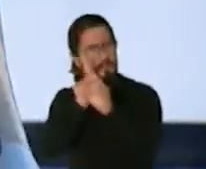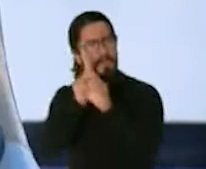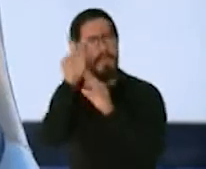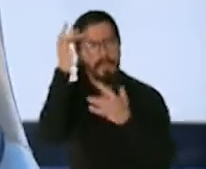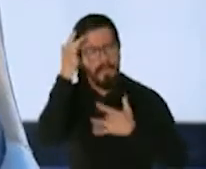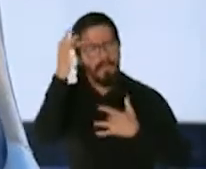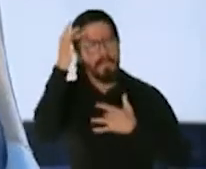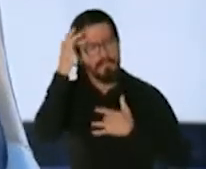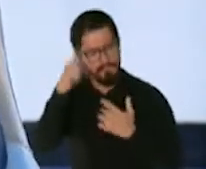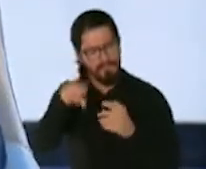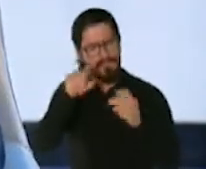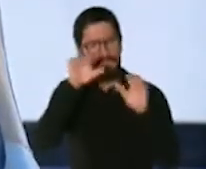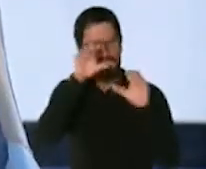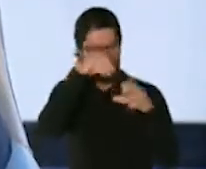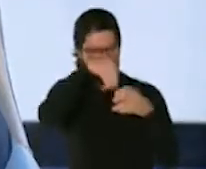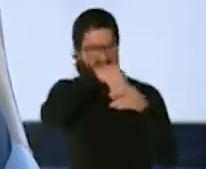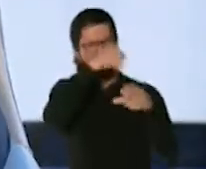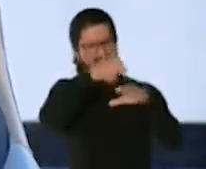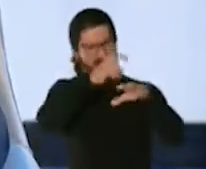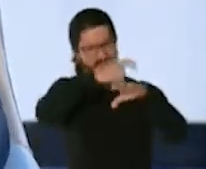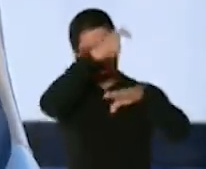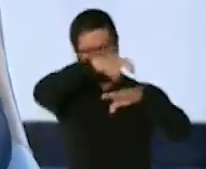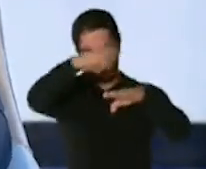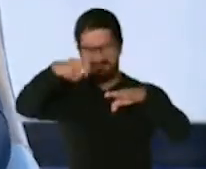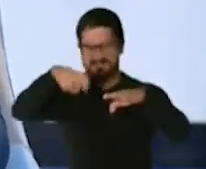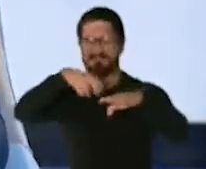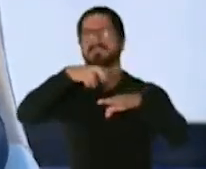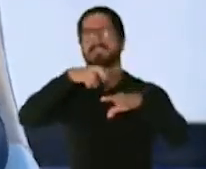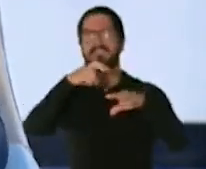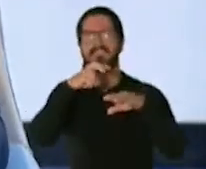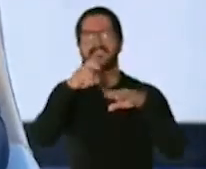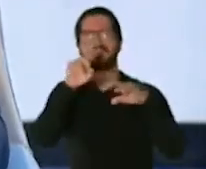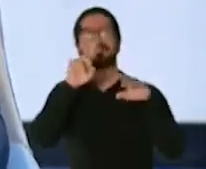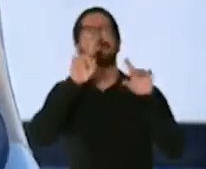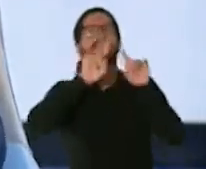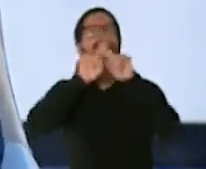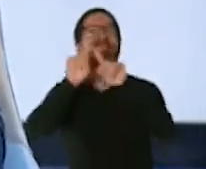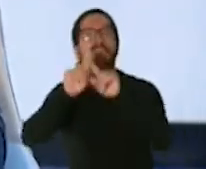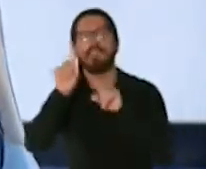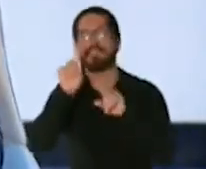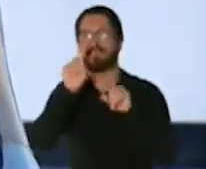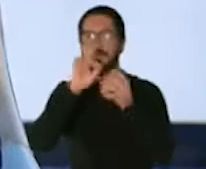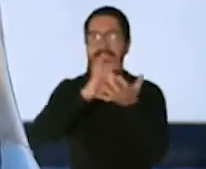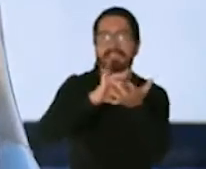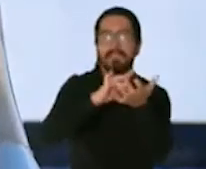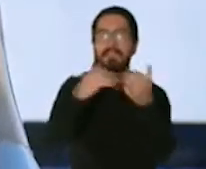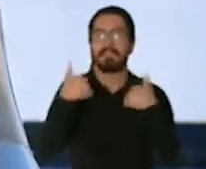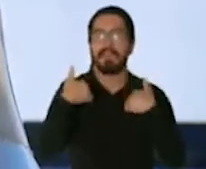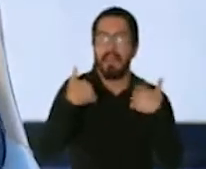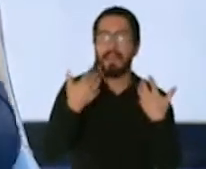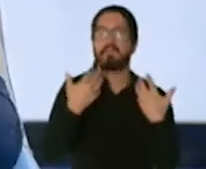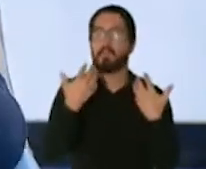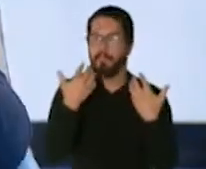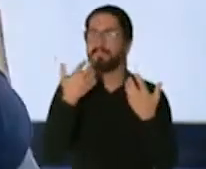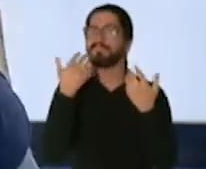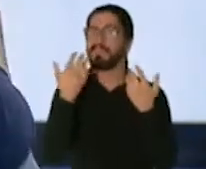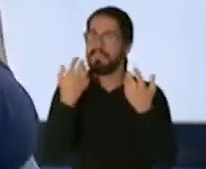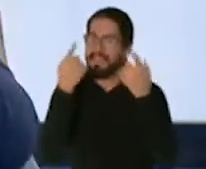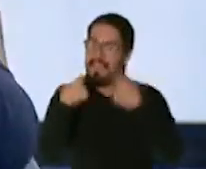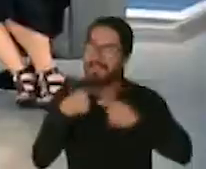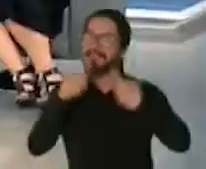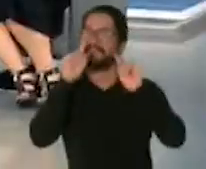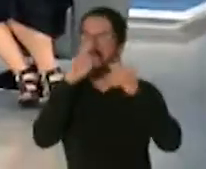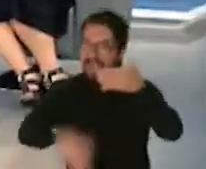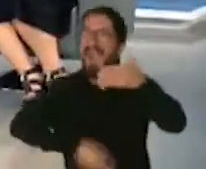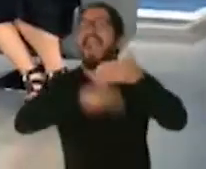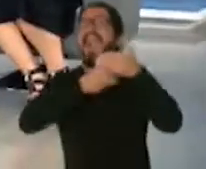prueba molecular tenemos la prueba de anticuerpos tenemos dos tratamientos de anticuerpos monoclonales y tenemos entonces la vacuna o sea que nosotros tenemos